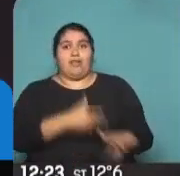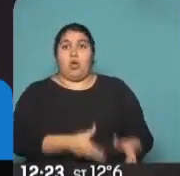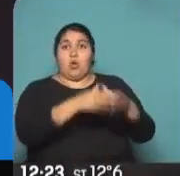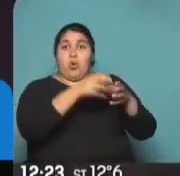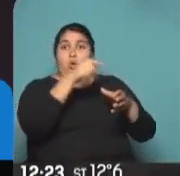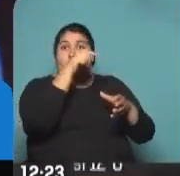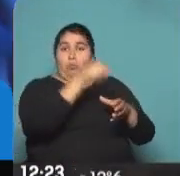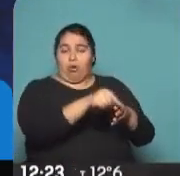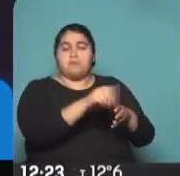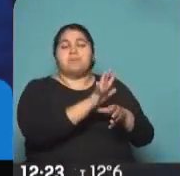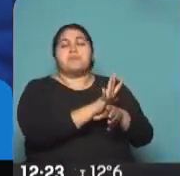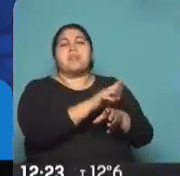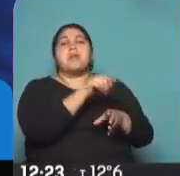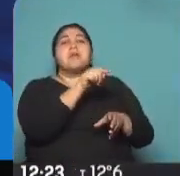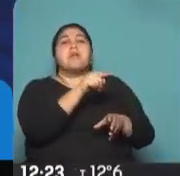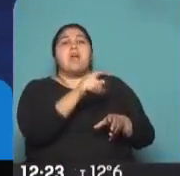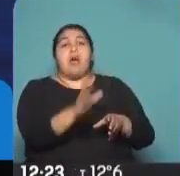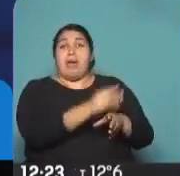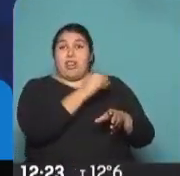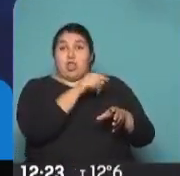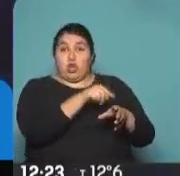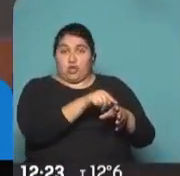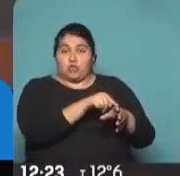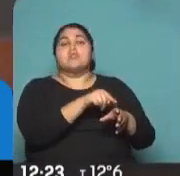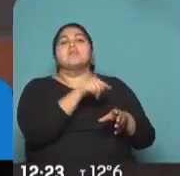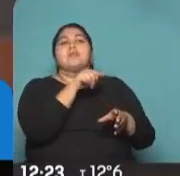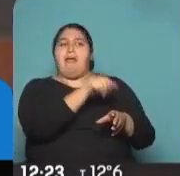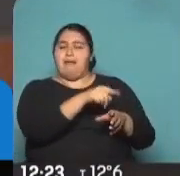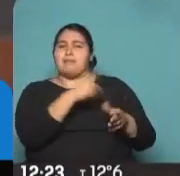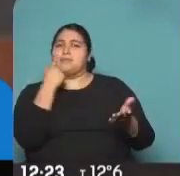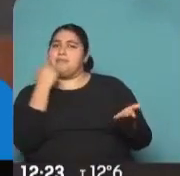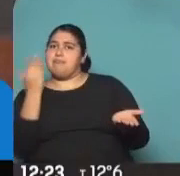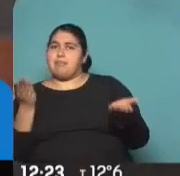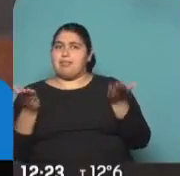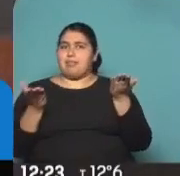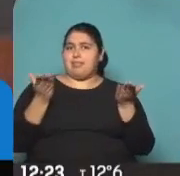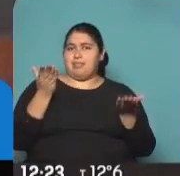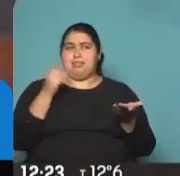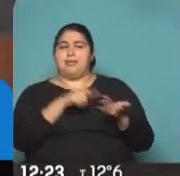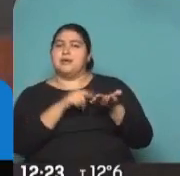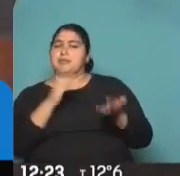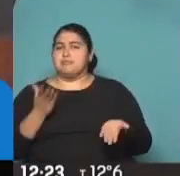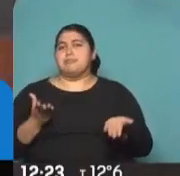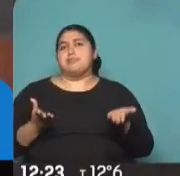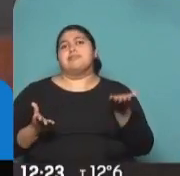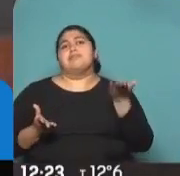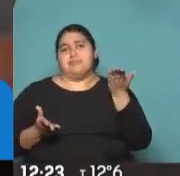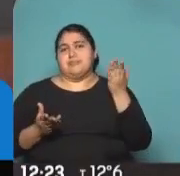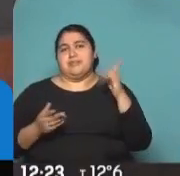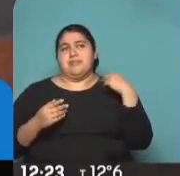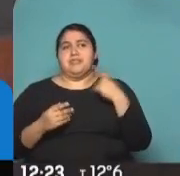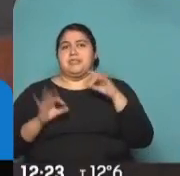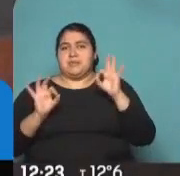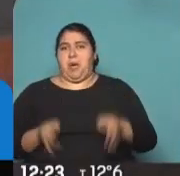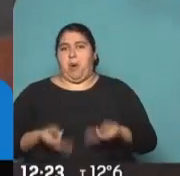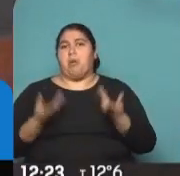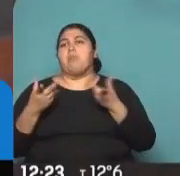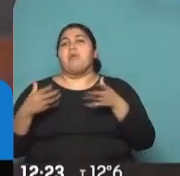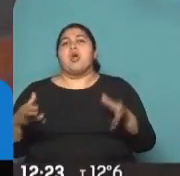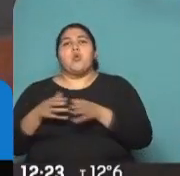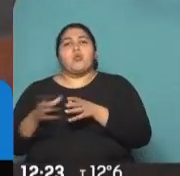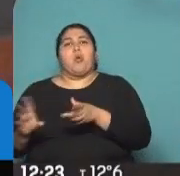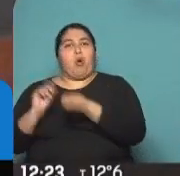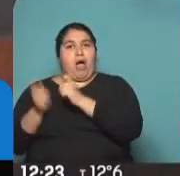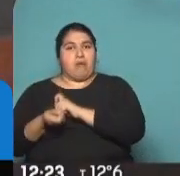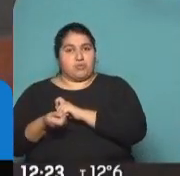implica un poco eso. Digamos, todos veníamos viendo que el frente de todos iba a estar arriba de Juntos para el Cambio. Ahora,